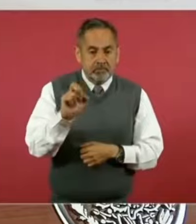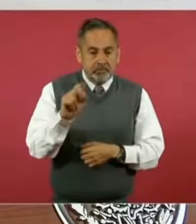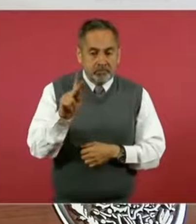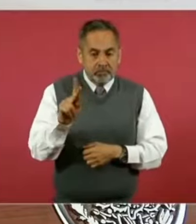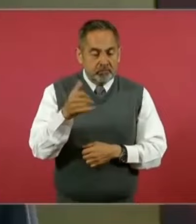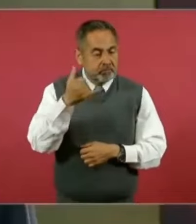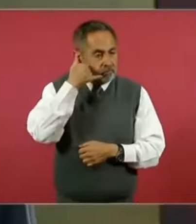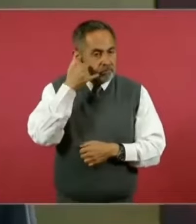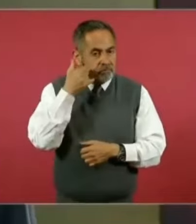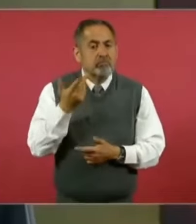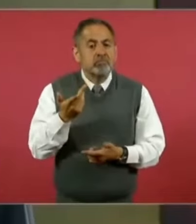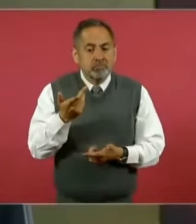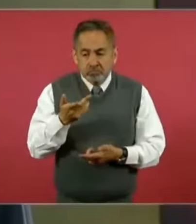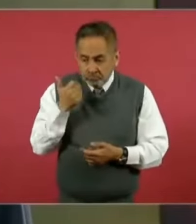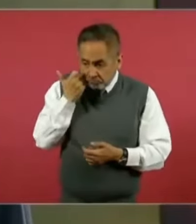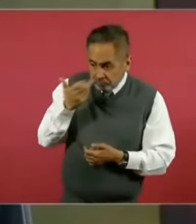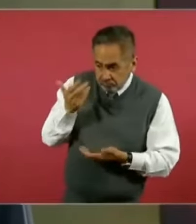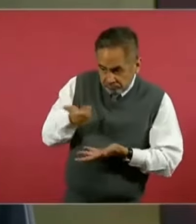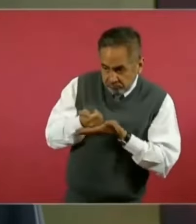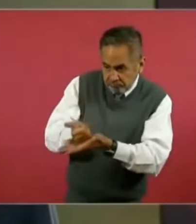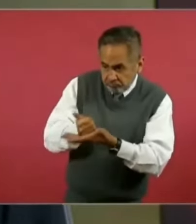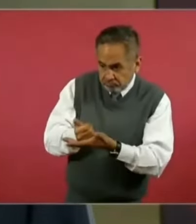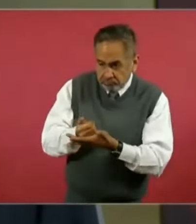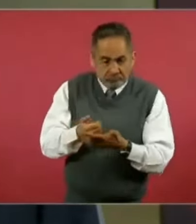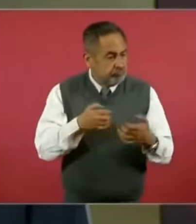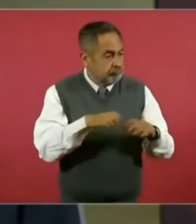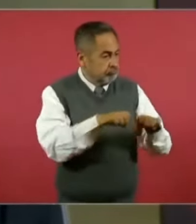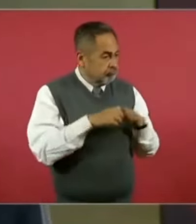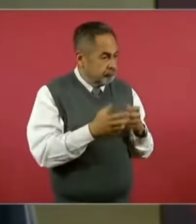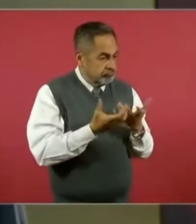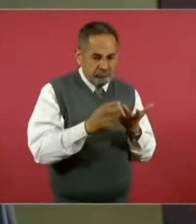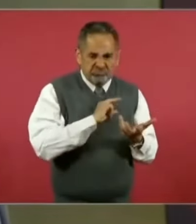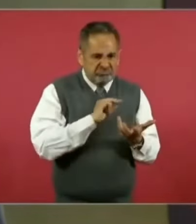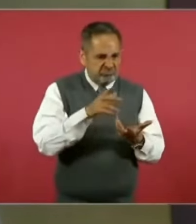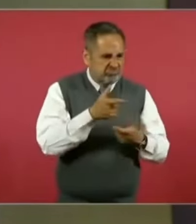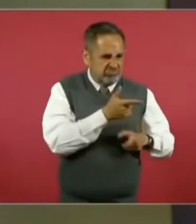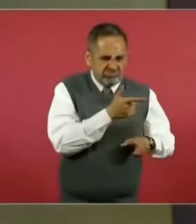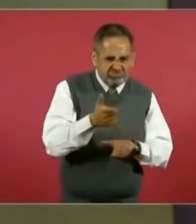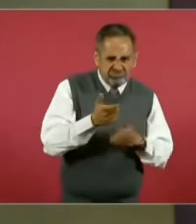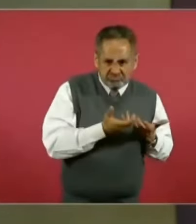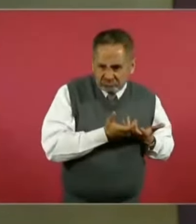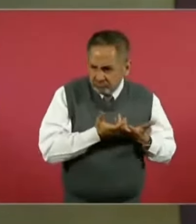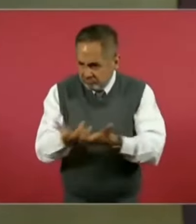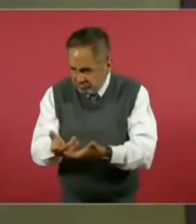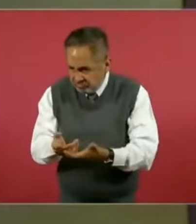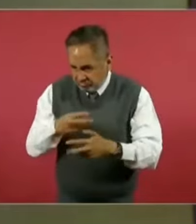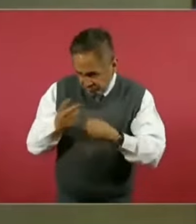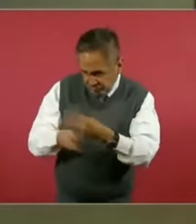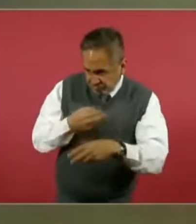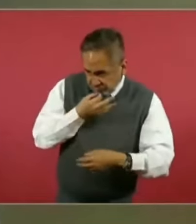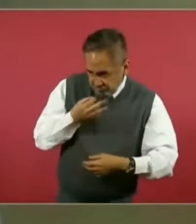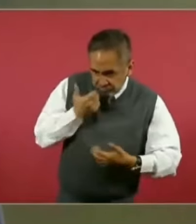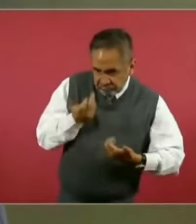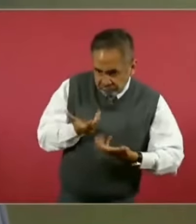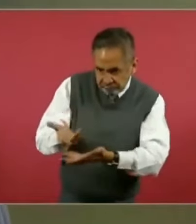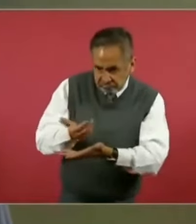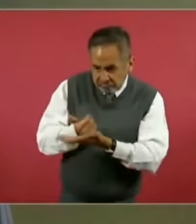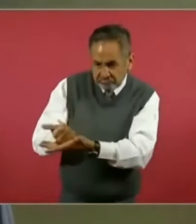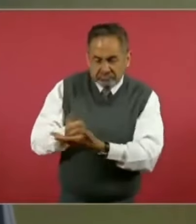que me mandaba un equipo especial que